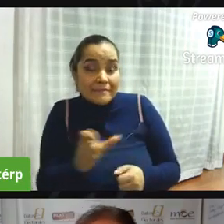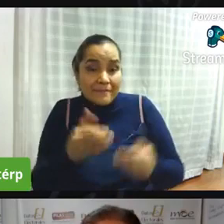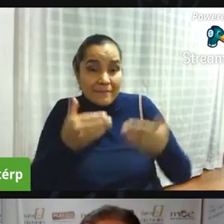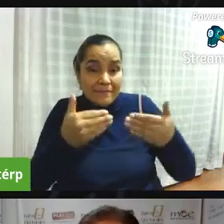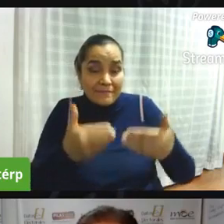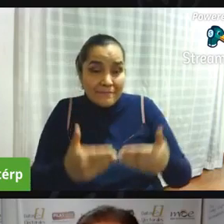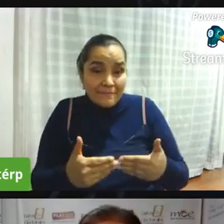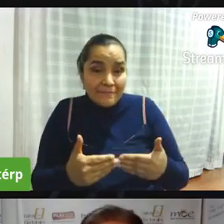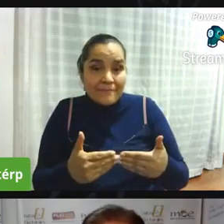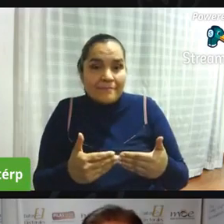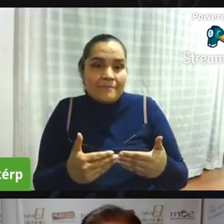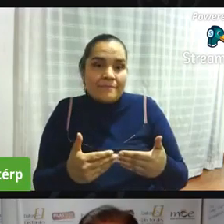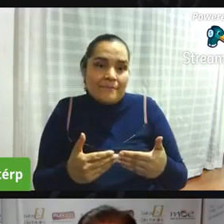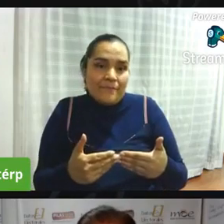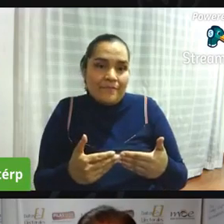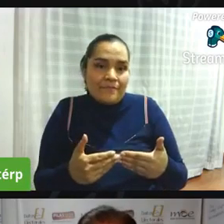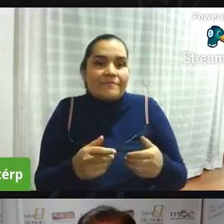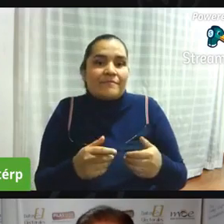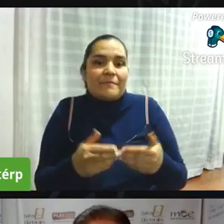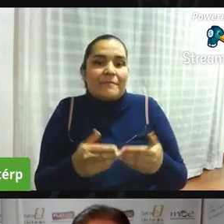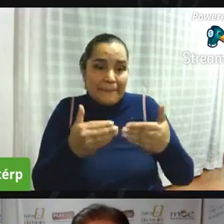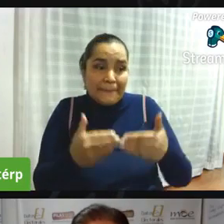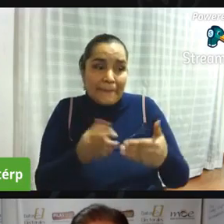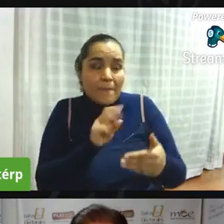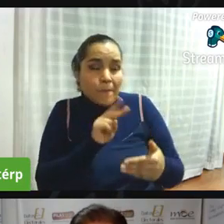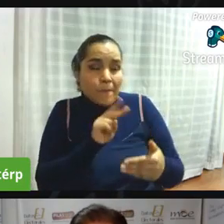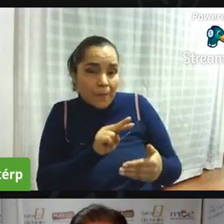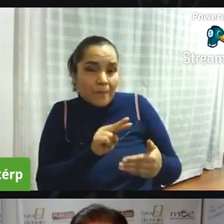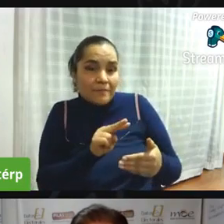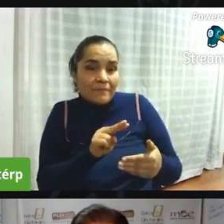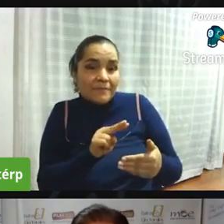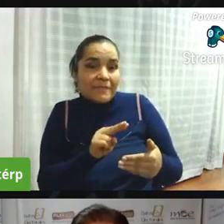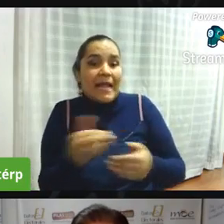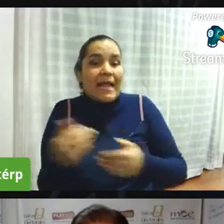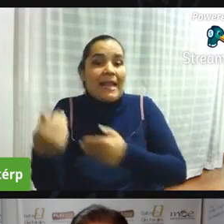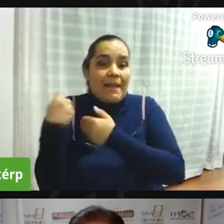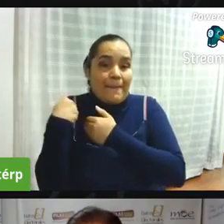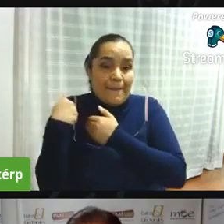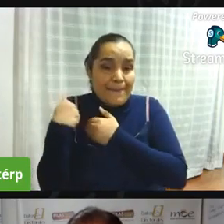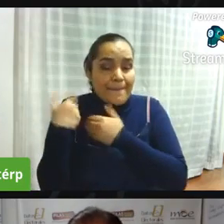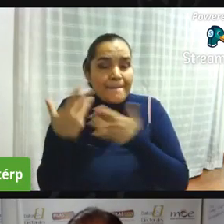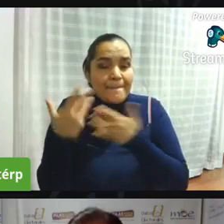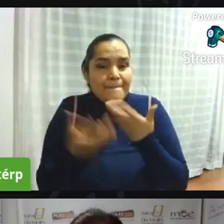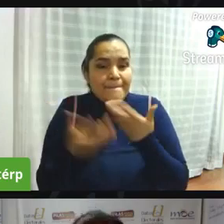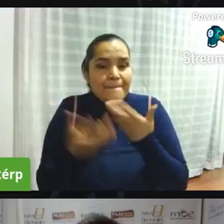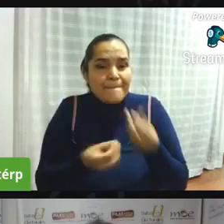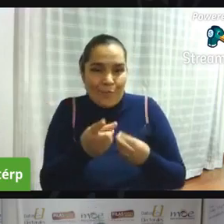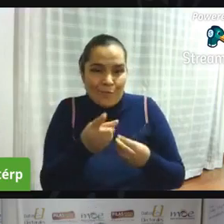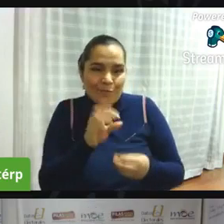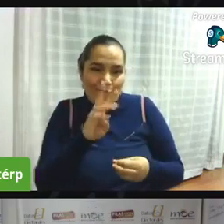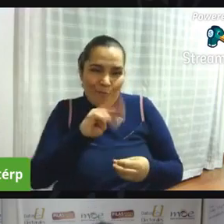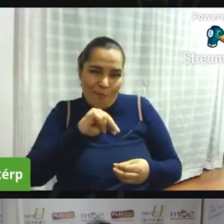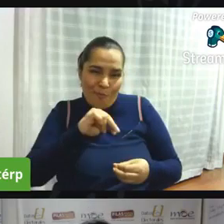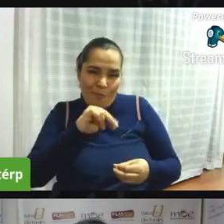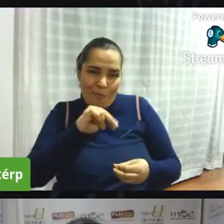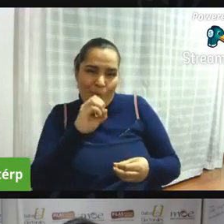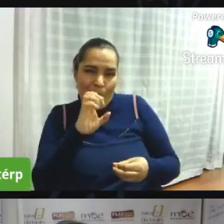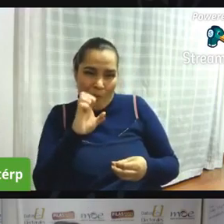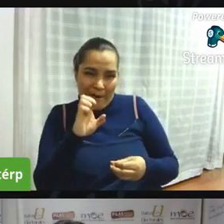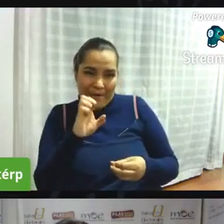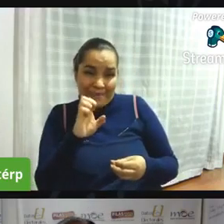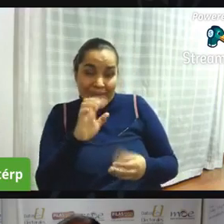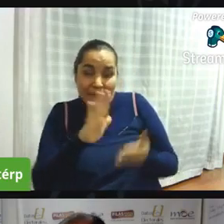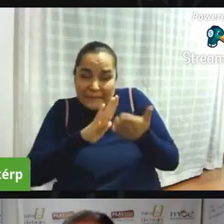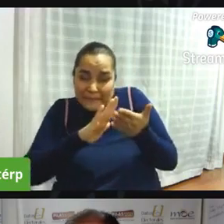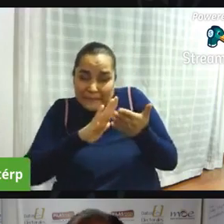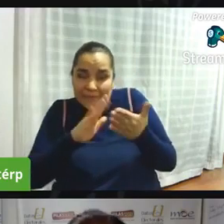hay personas en situación de discapacidad una de las responsabilidades que tenemos es perdón